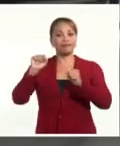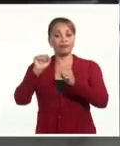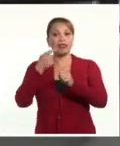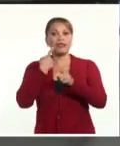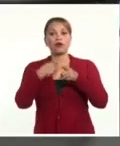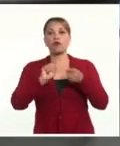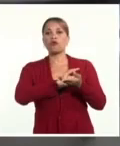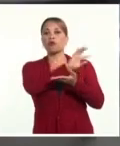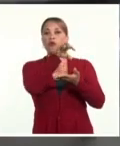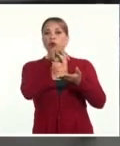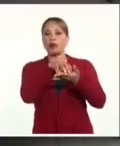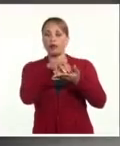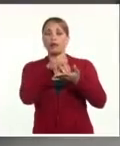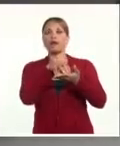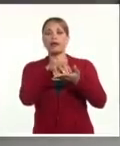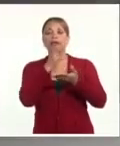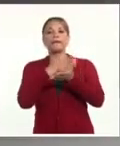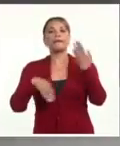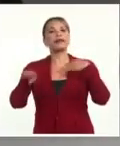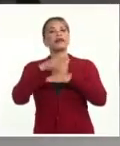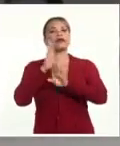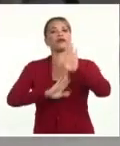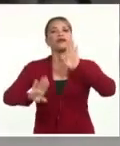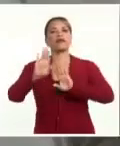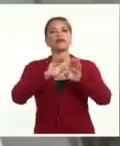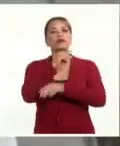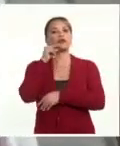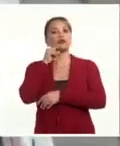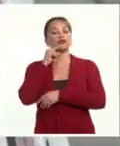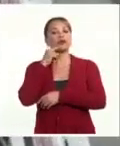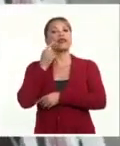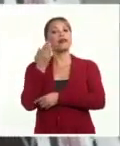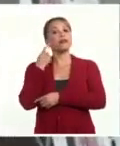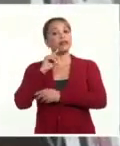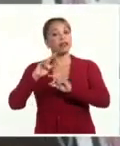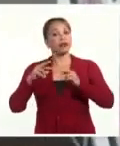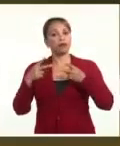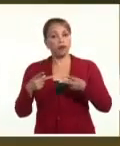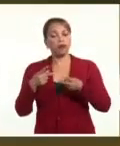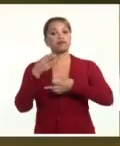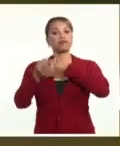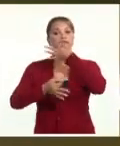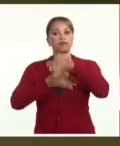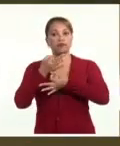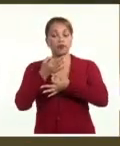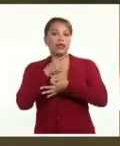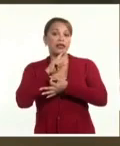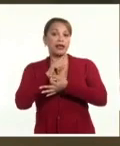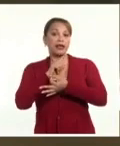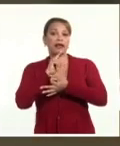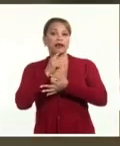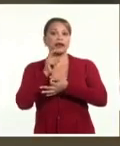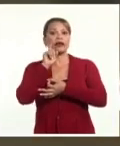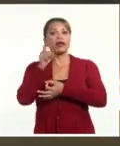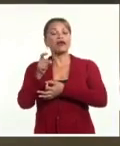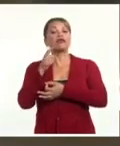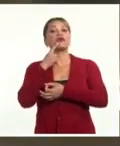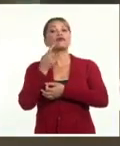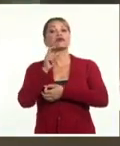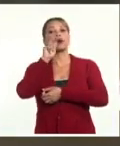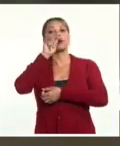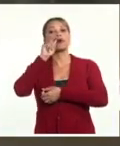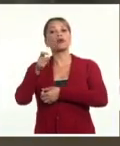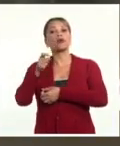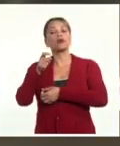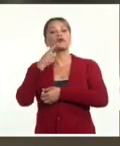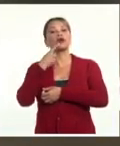río Nieper. El Ministerio de Defensa de Rusia advirtió jornadas atrás que efectivos de Kiev escenificarían una provocación para